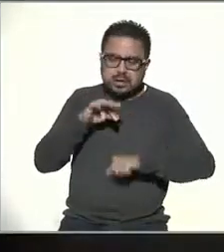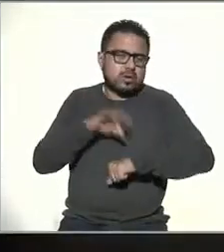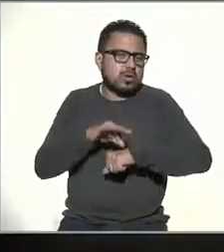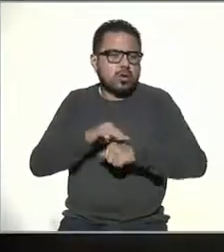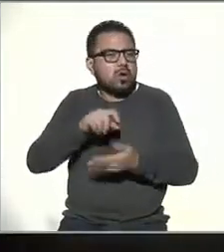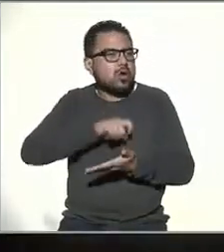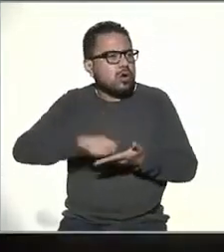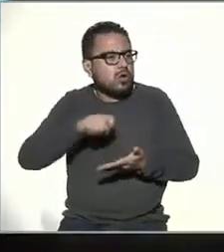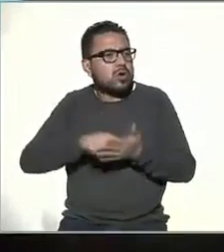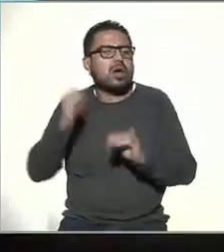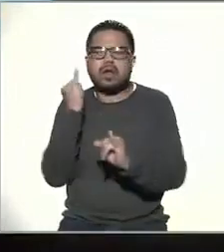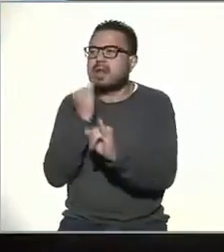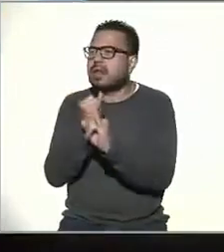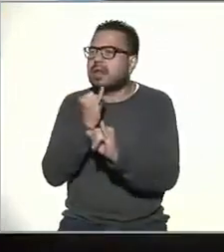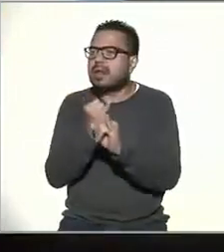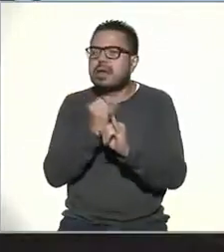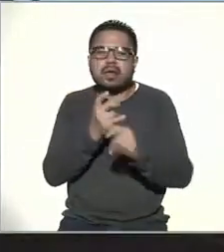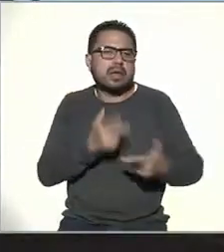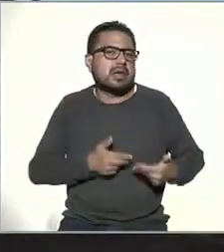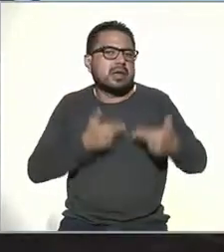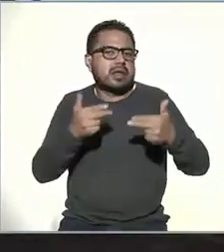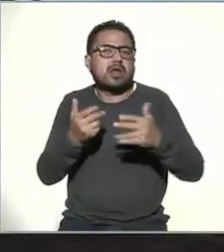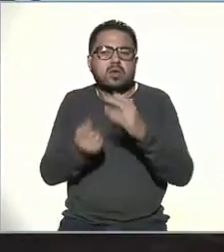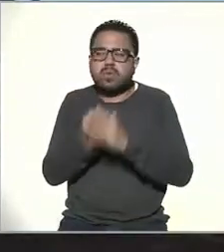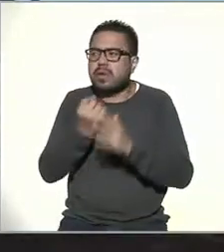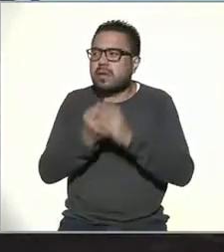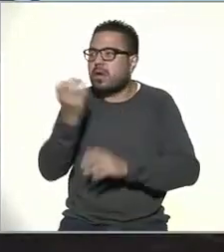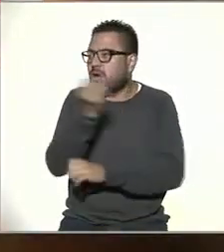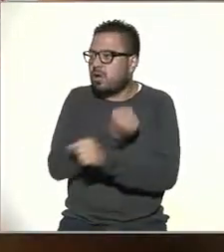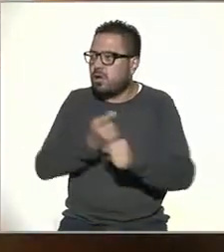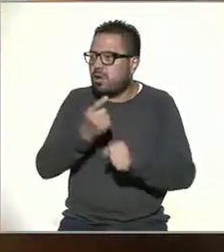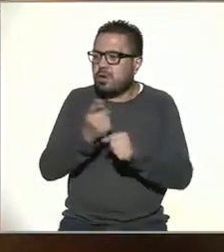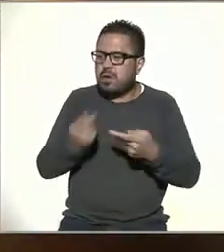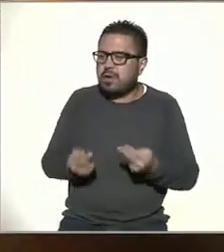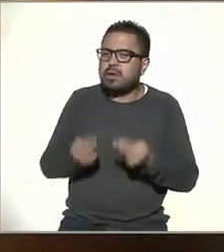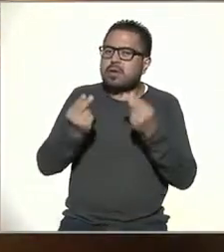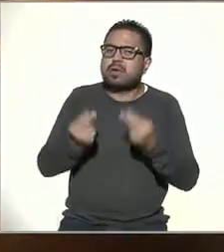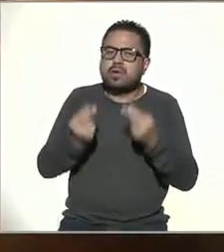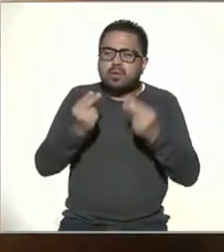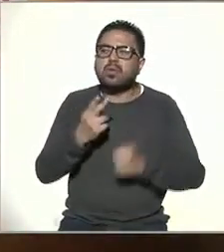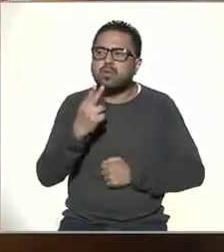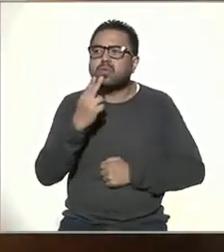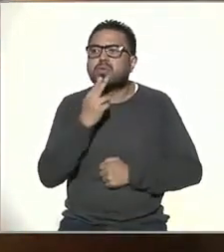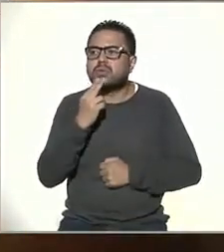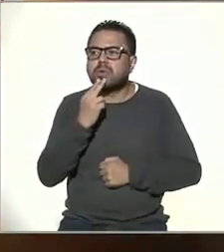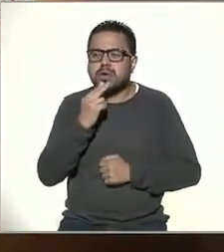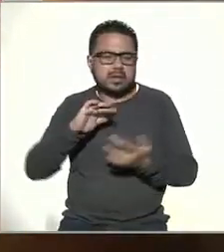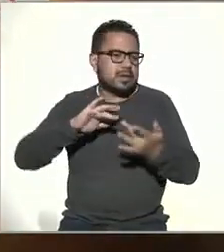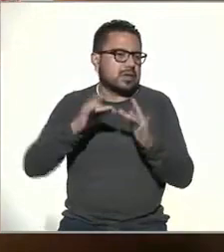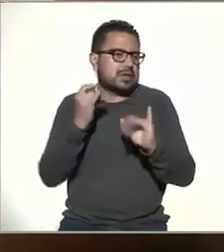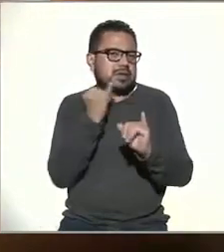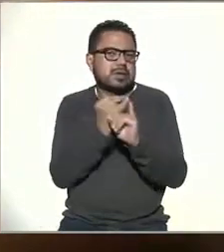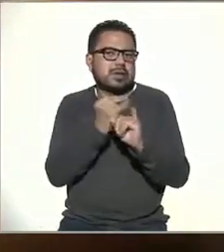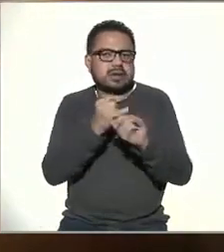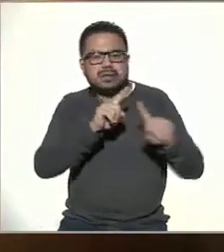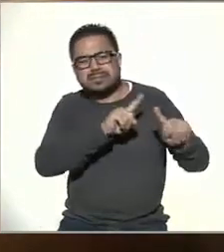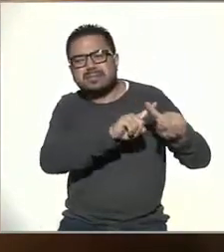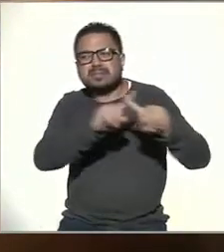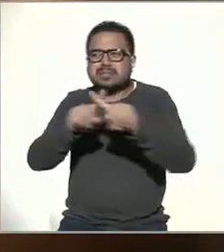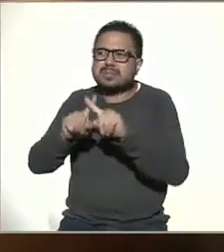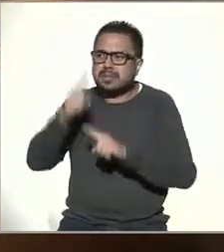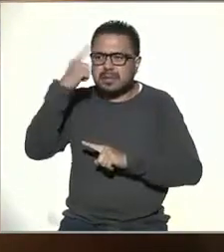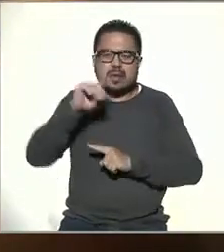compramos en línea, se generaron nuevas oportunidades de negocio y se utilizaron redes sociales o plataformas